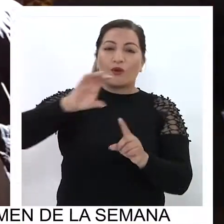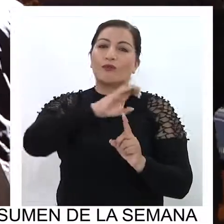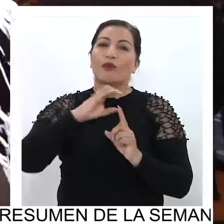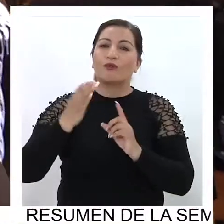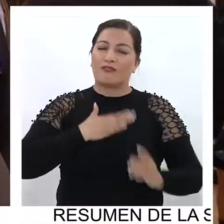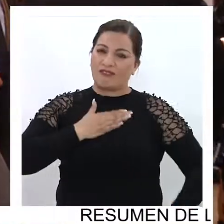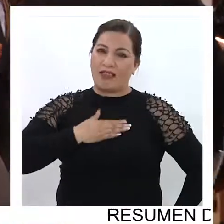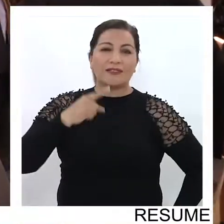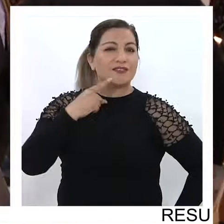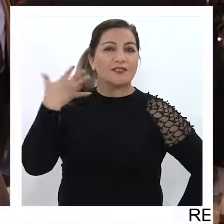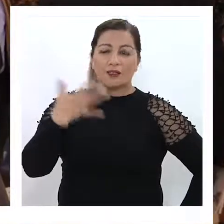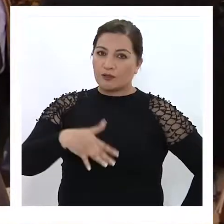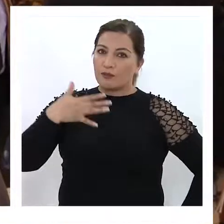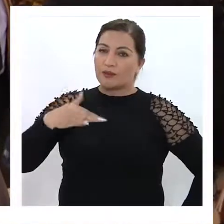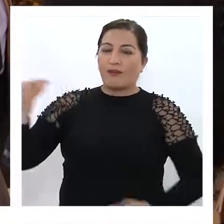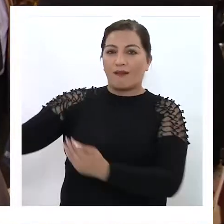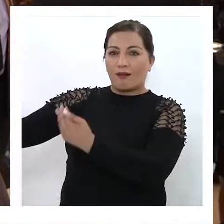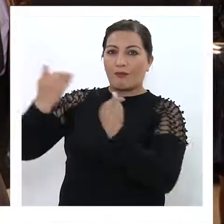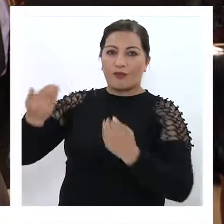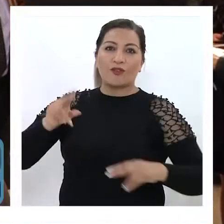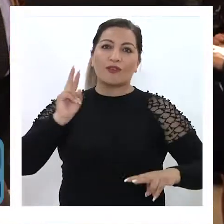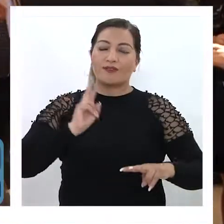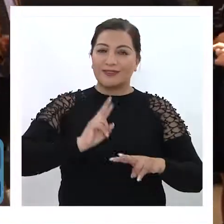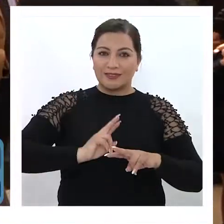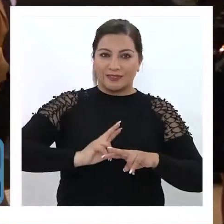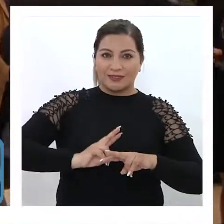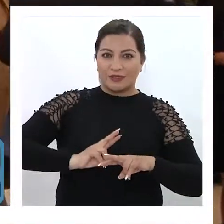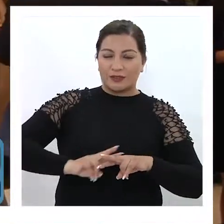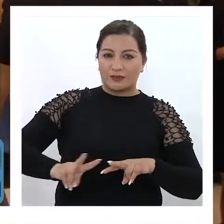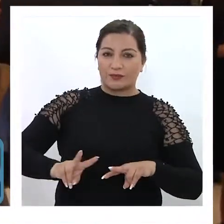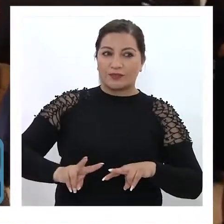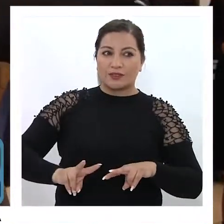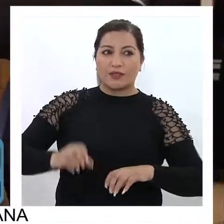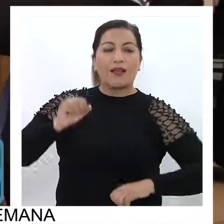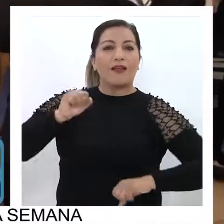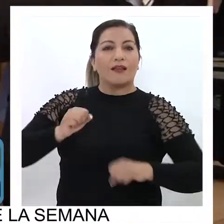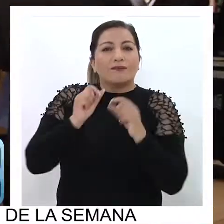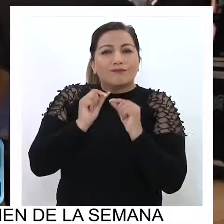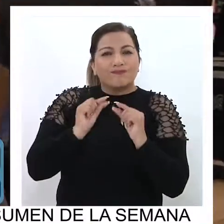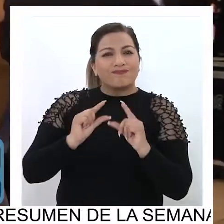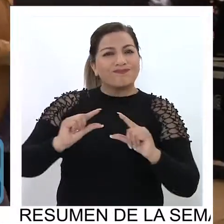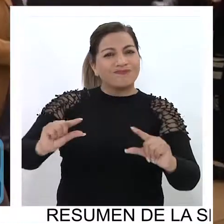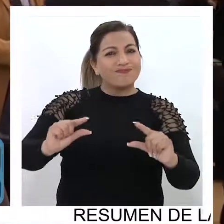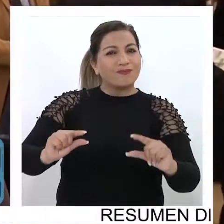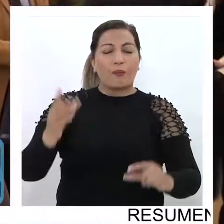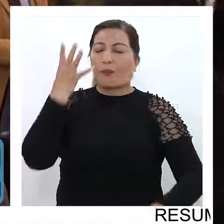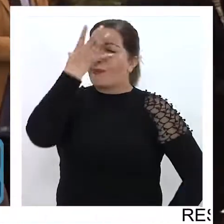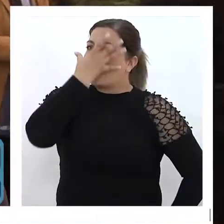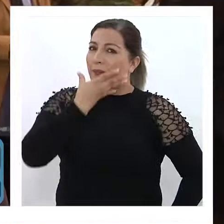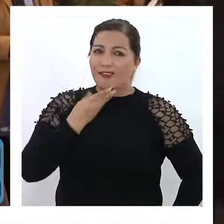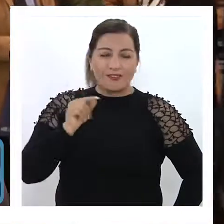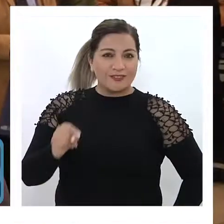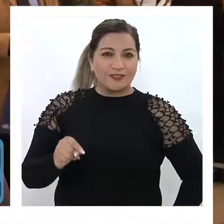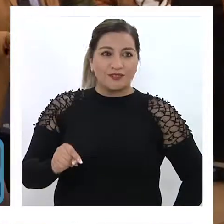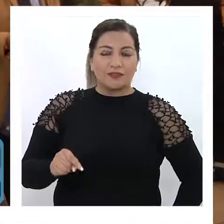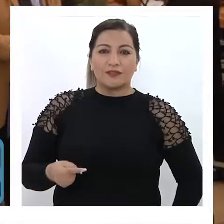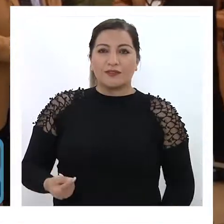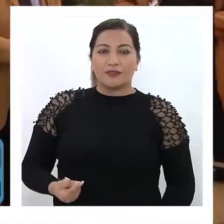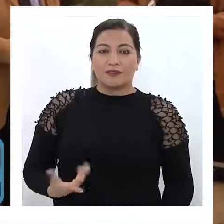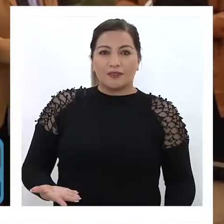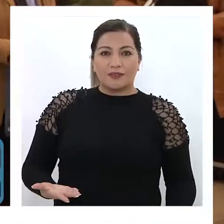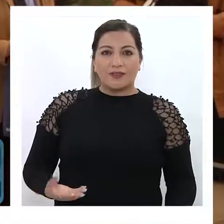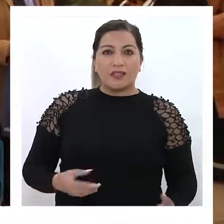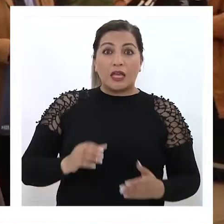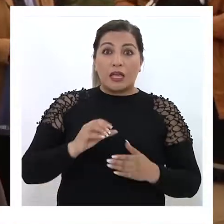es muy importante el aporte que han hecho, este emprendimiento maravilloso, porque guías